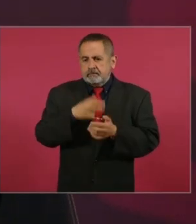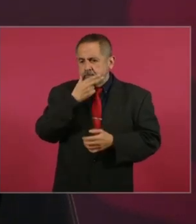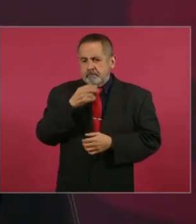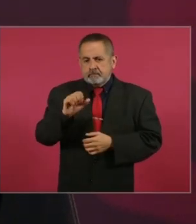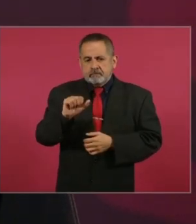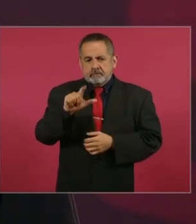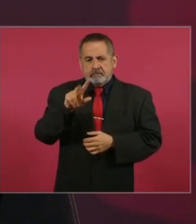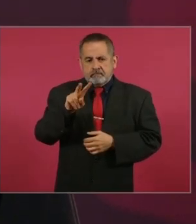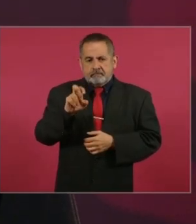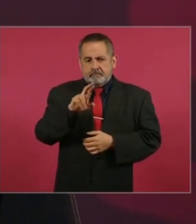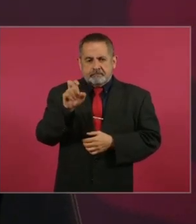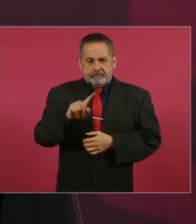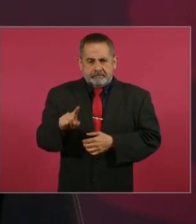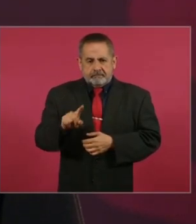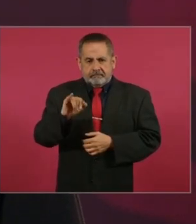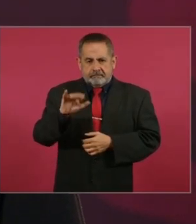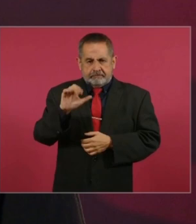y Caza.